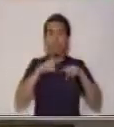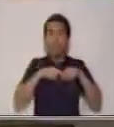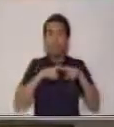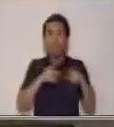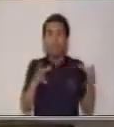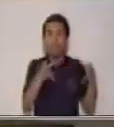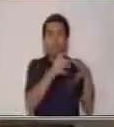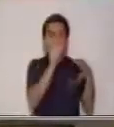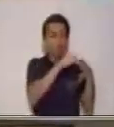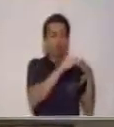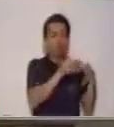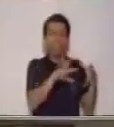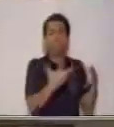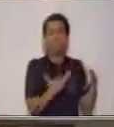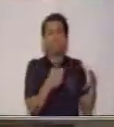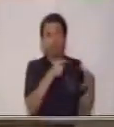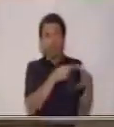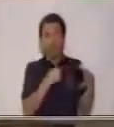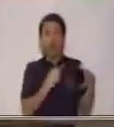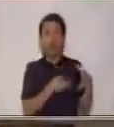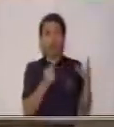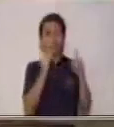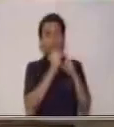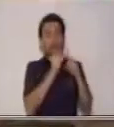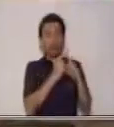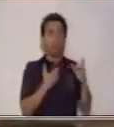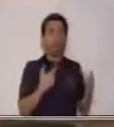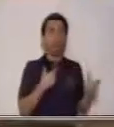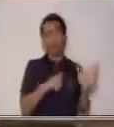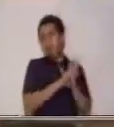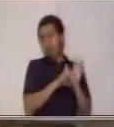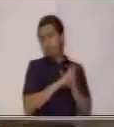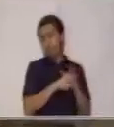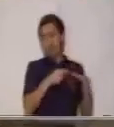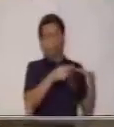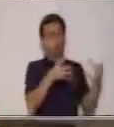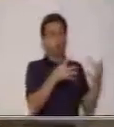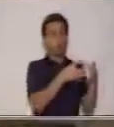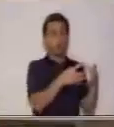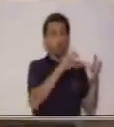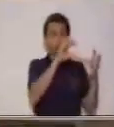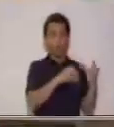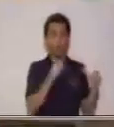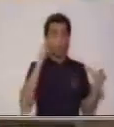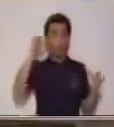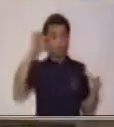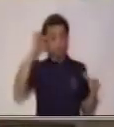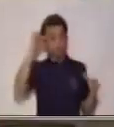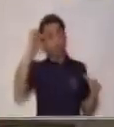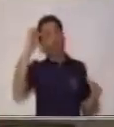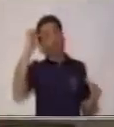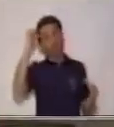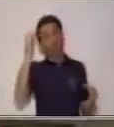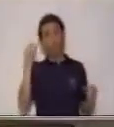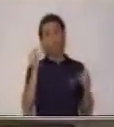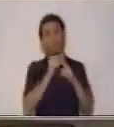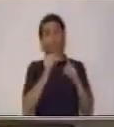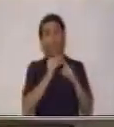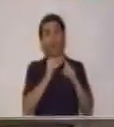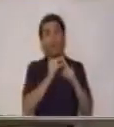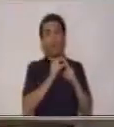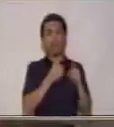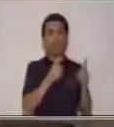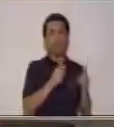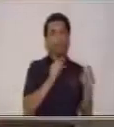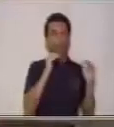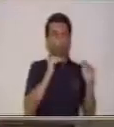persuasivo. Obviamente, si el texto lo van a leer personas adultas, no se va a utilizar el mismo lenguaje